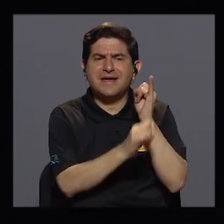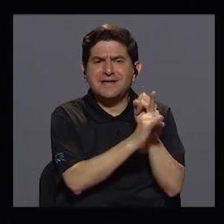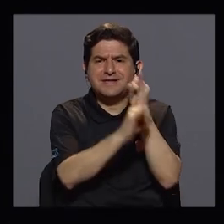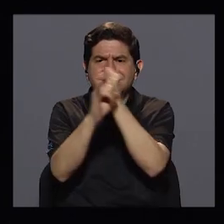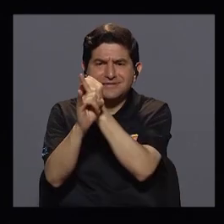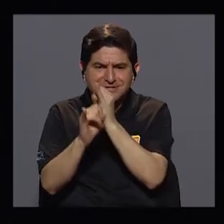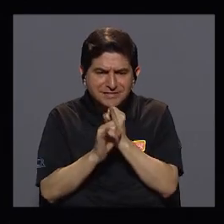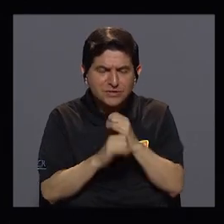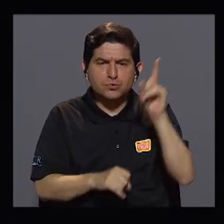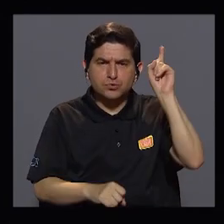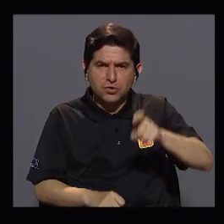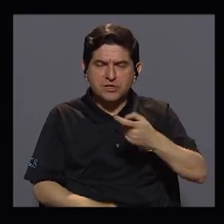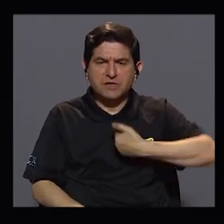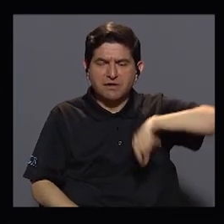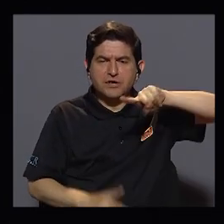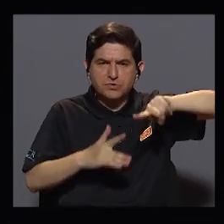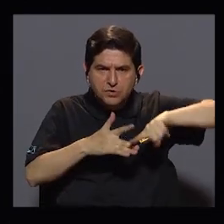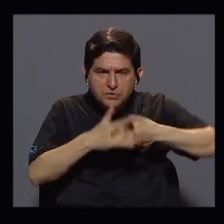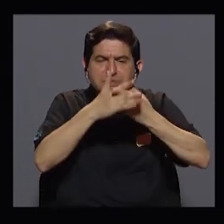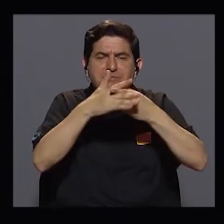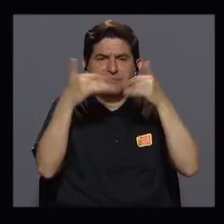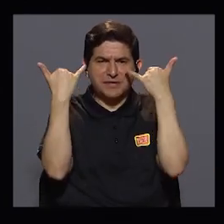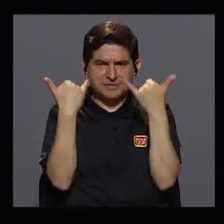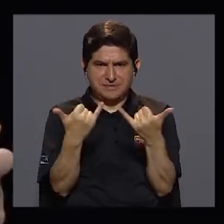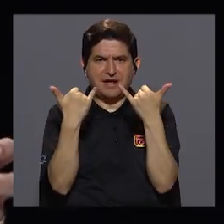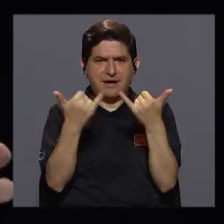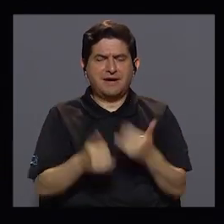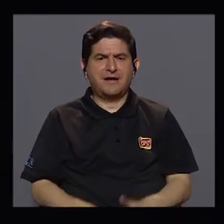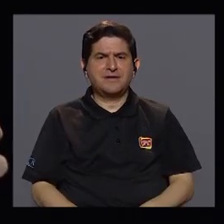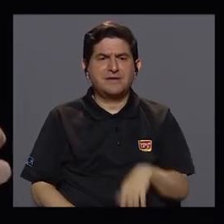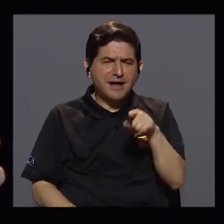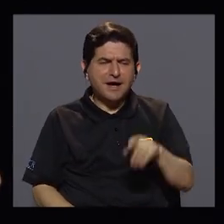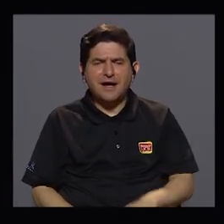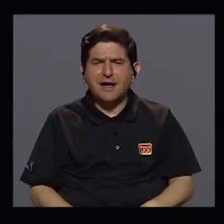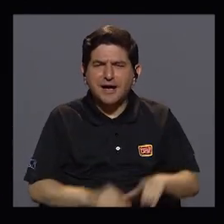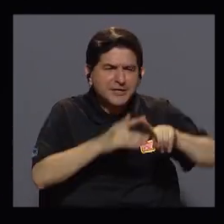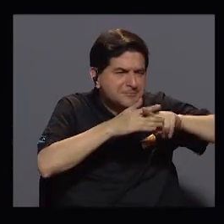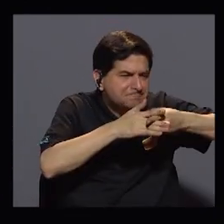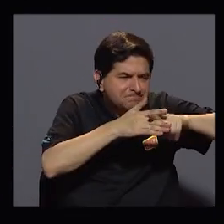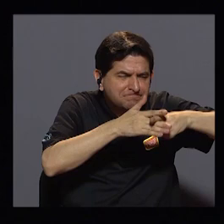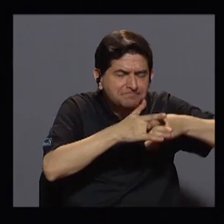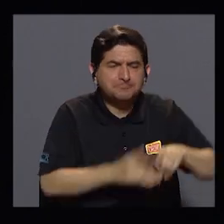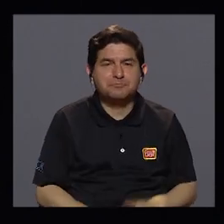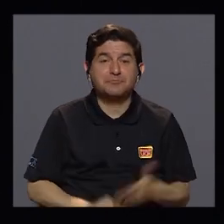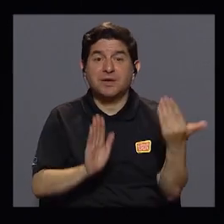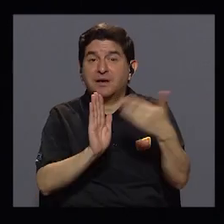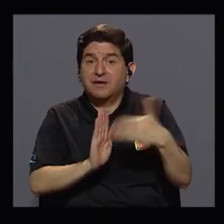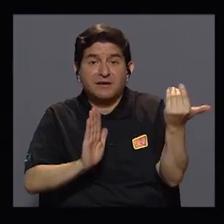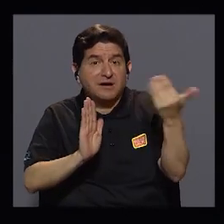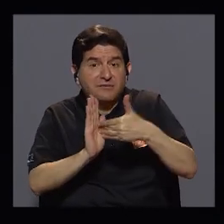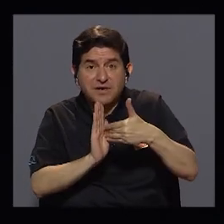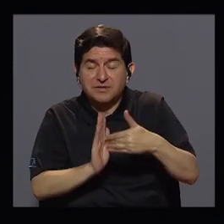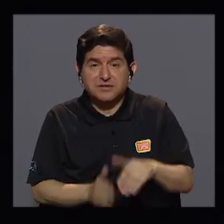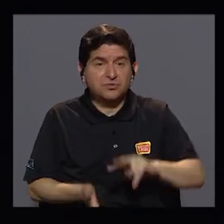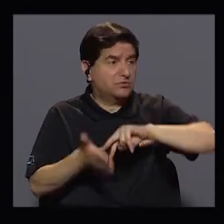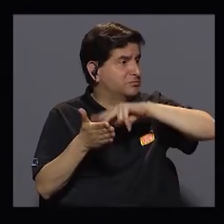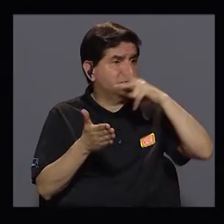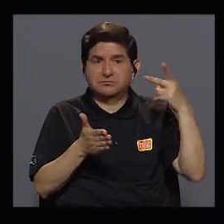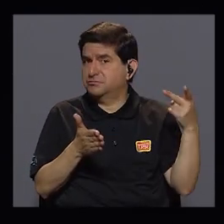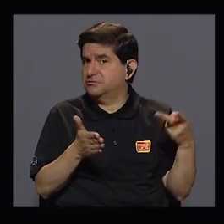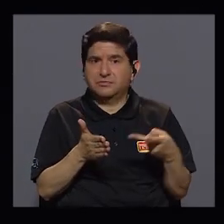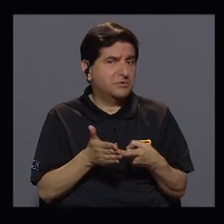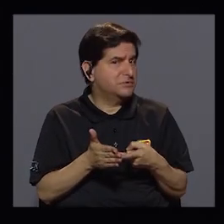instituciones que deberíamos de empezar a darle un remozamiento para que la afectación no sea